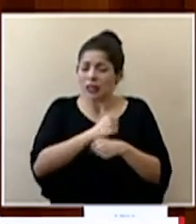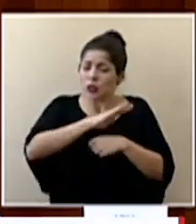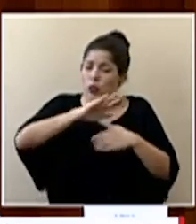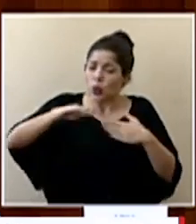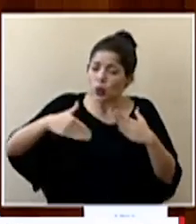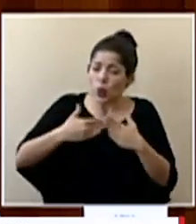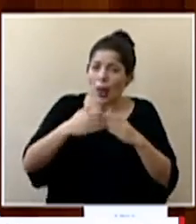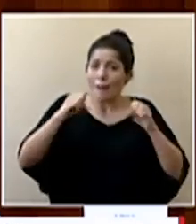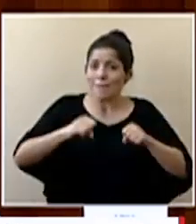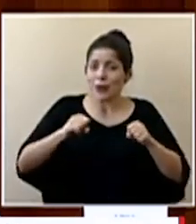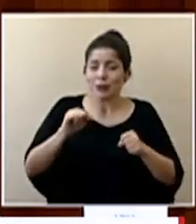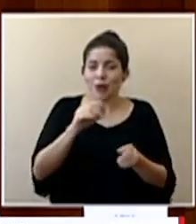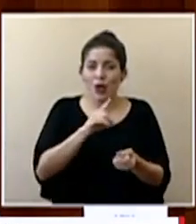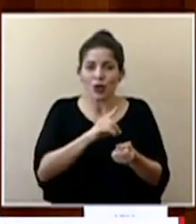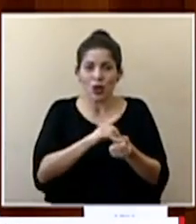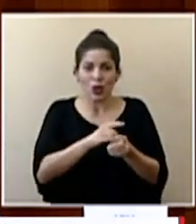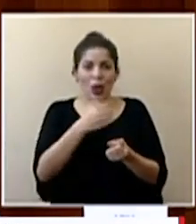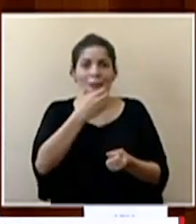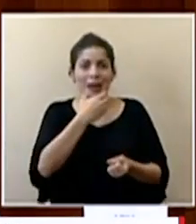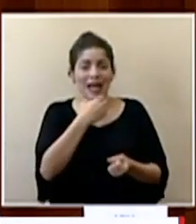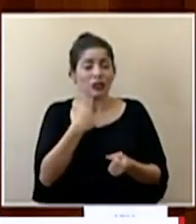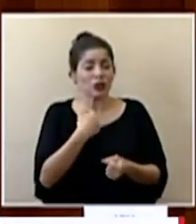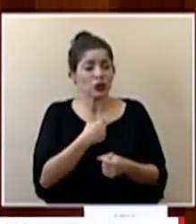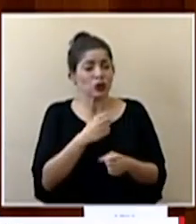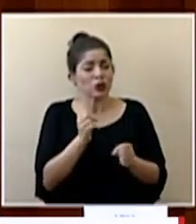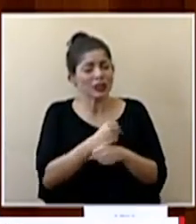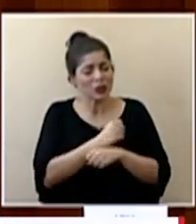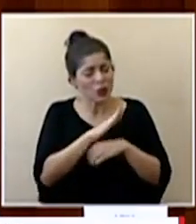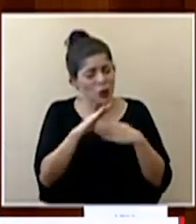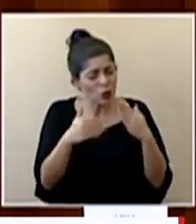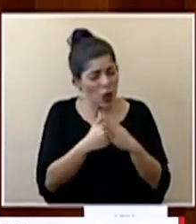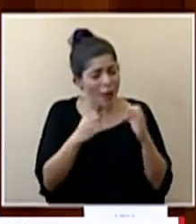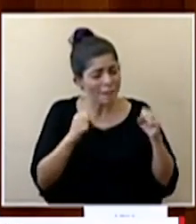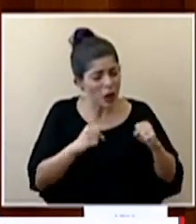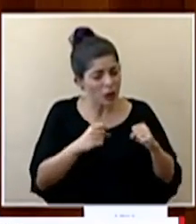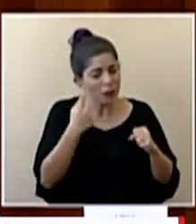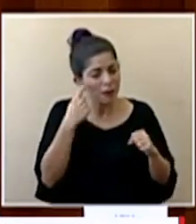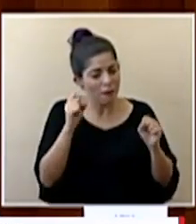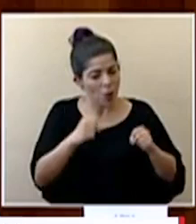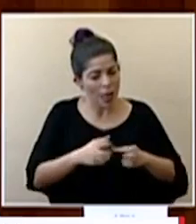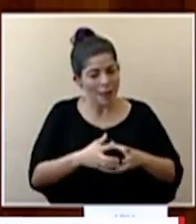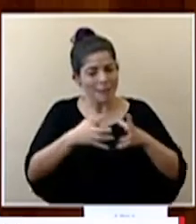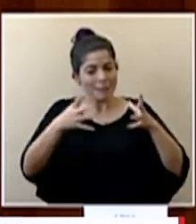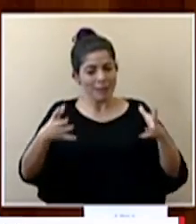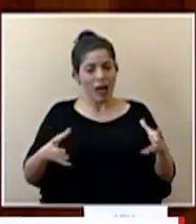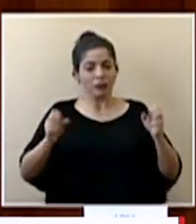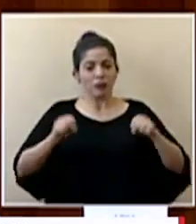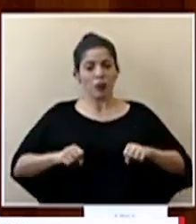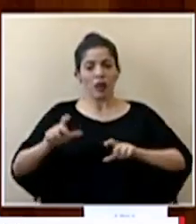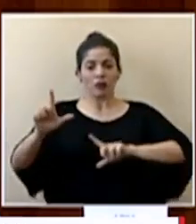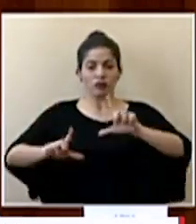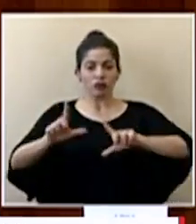como dice el doctor Macaya hemos agotado todas las posibilidades para tener una cantidad mucho mayor de pruebas y que algunas ya vienen en camino